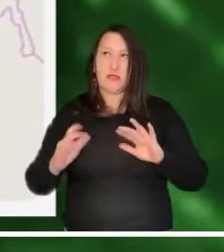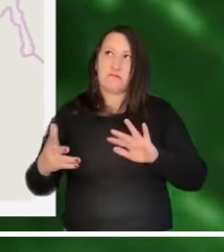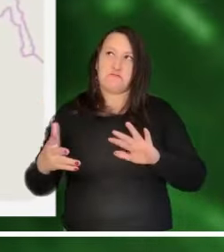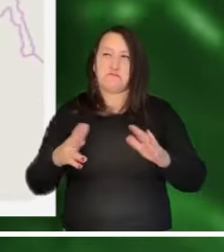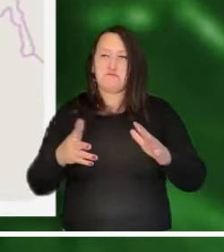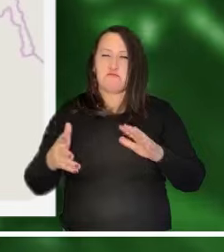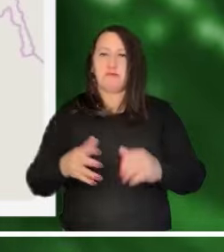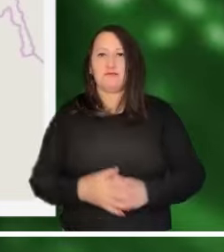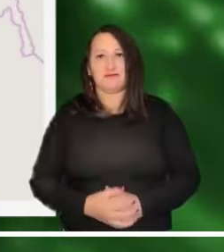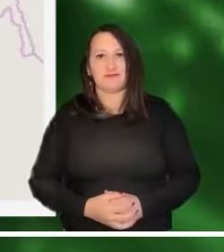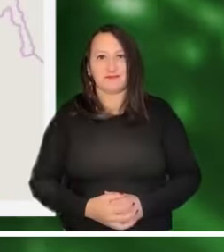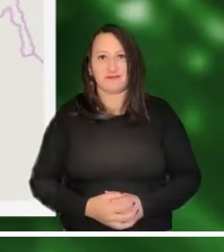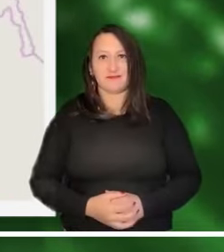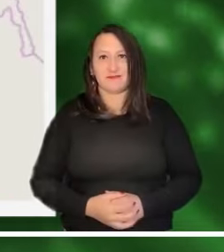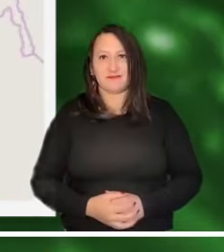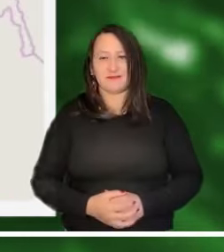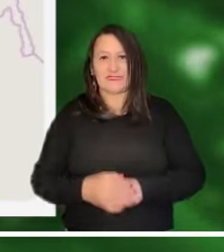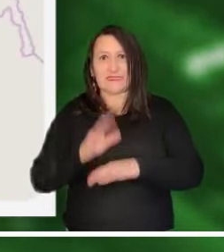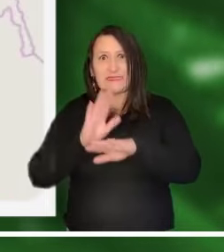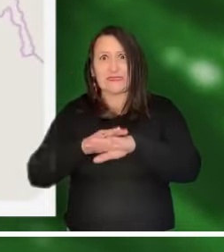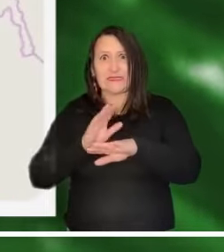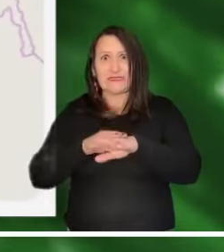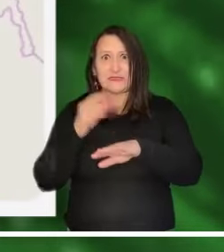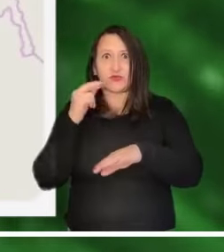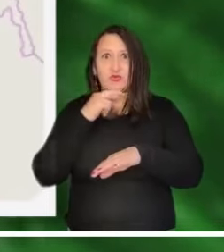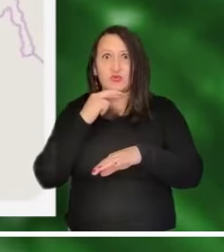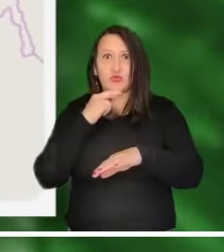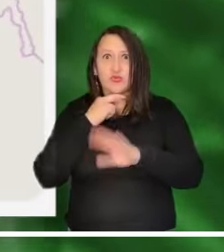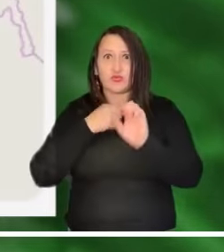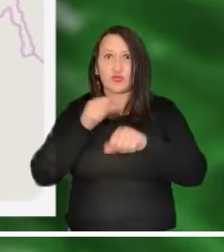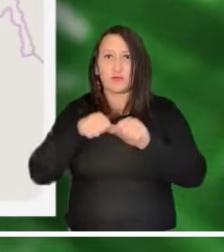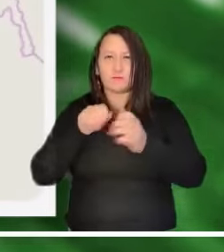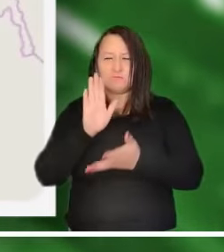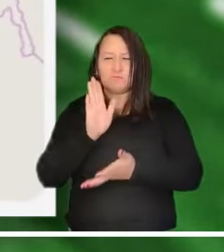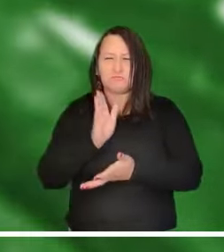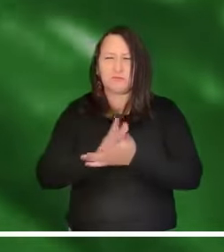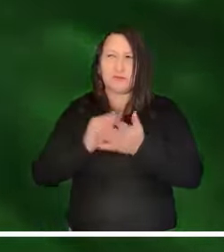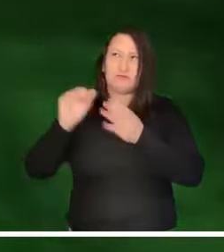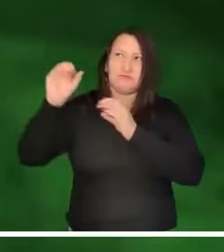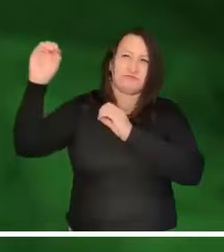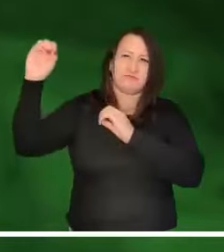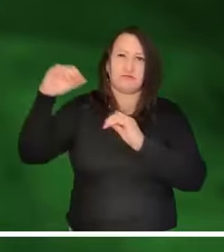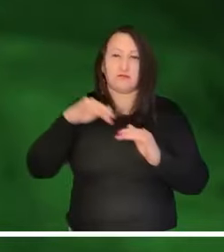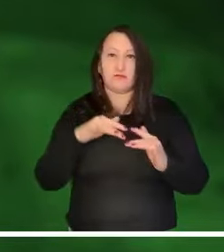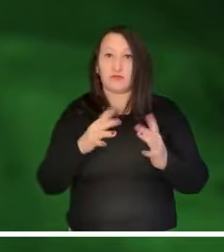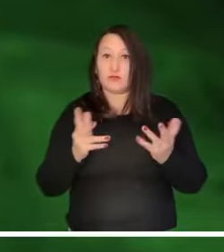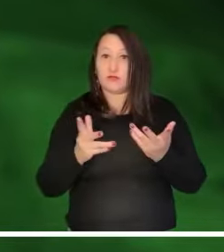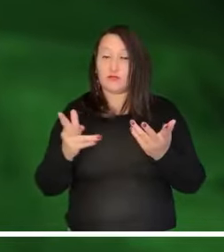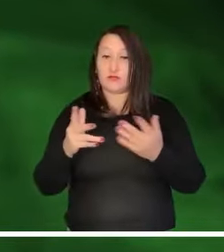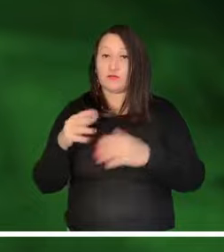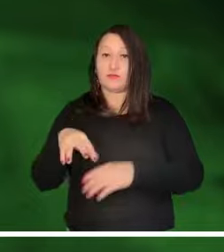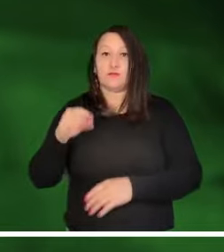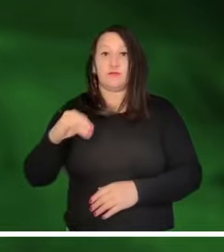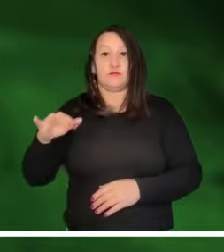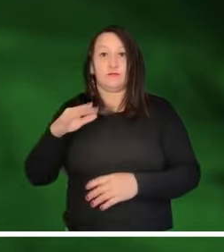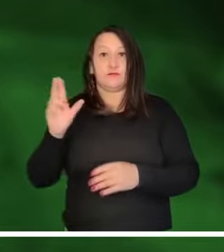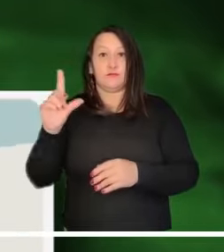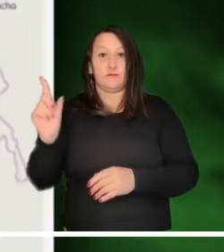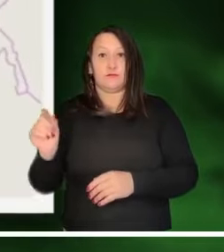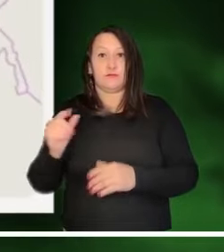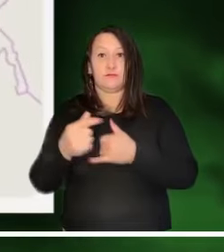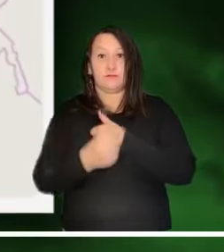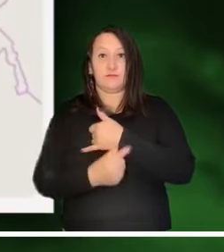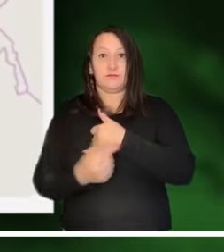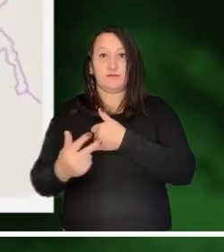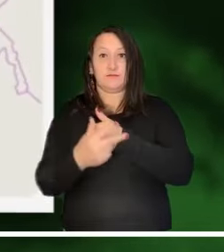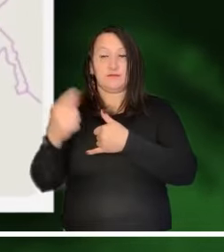será moderado. Alerta roja por probabilidad alta de deslizamientos en Magdalena, Cesar,